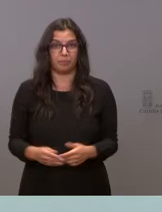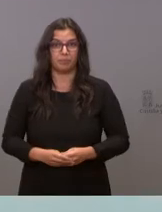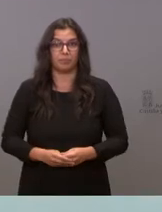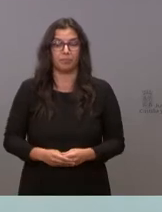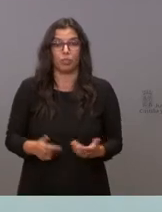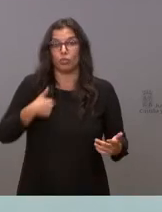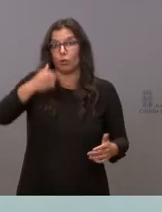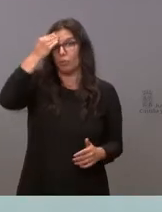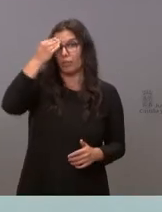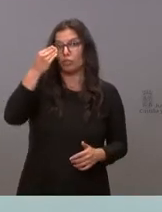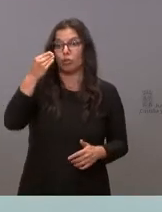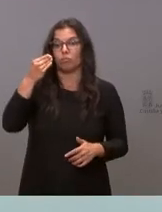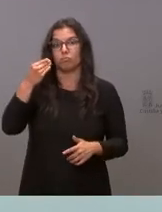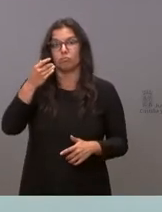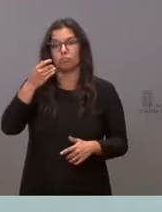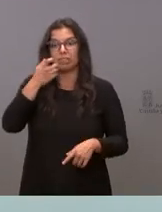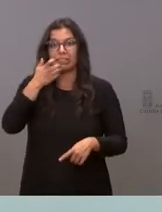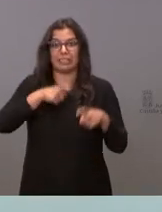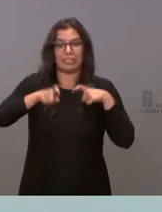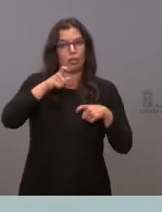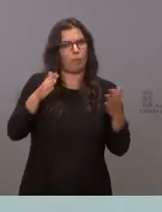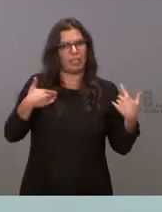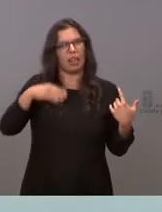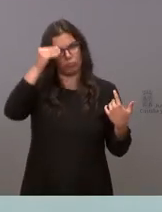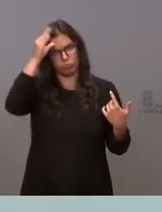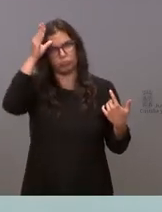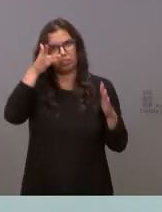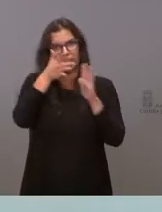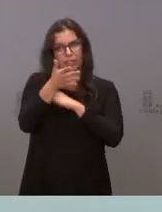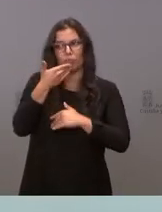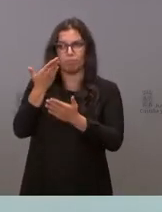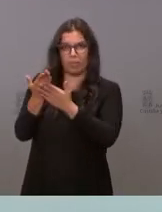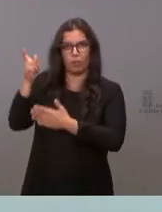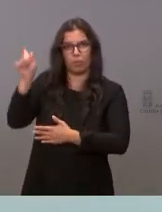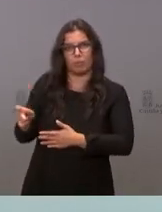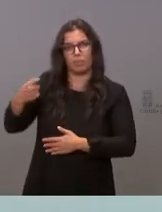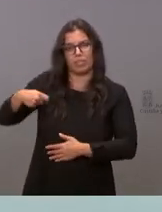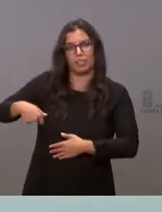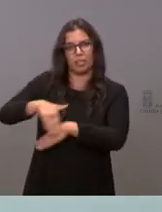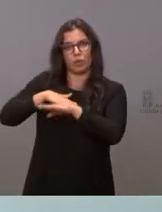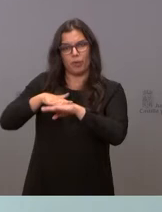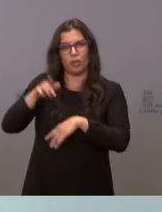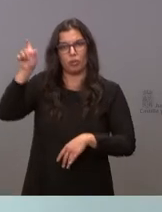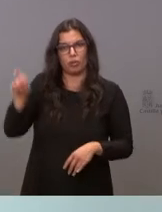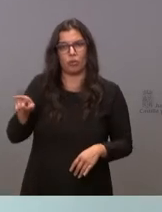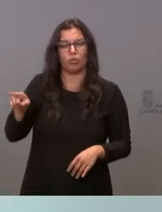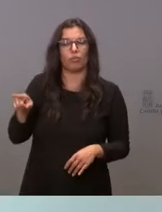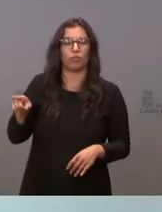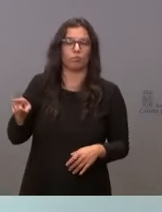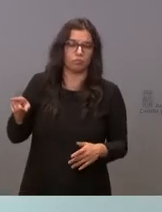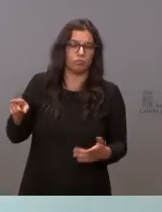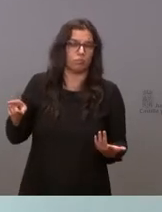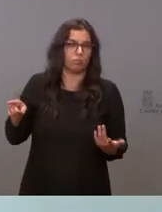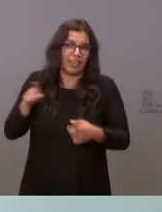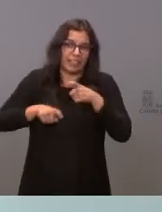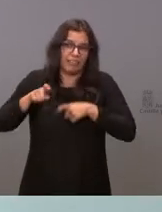que rectificar es de sabios y le invito al presidente del Gobierno que rectifique.